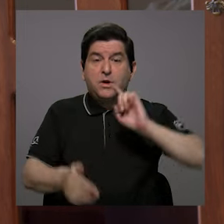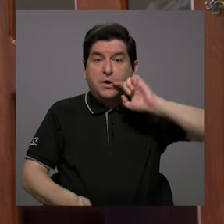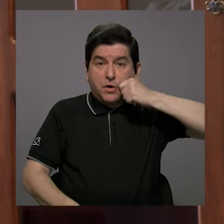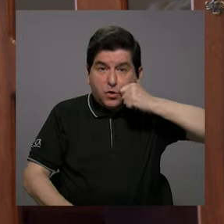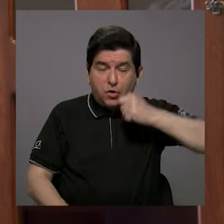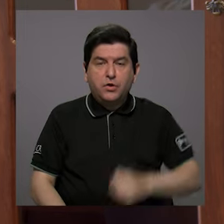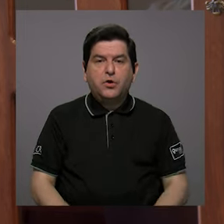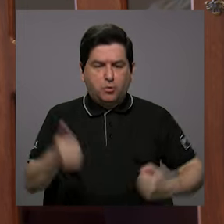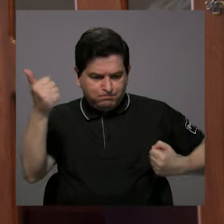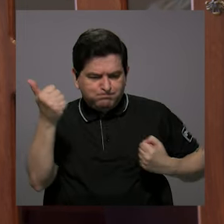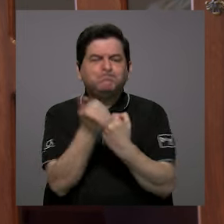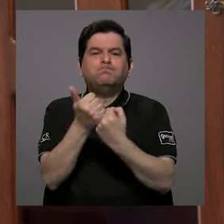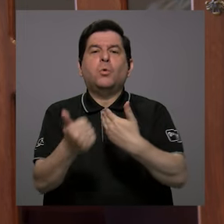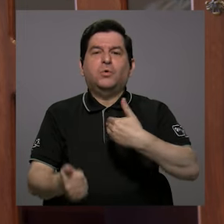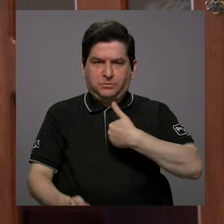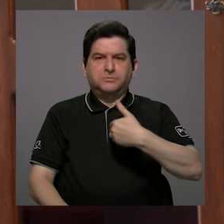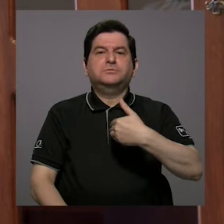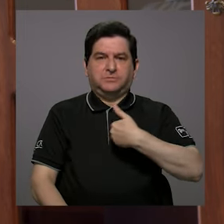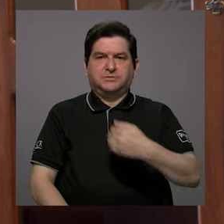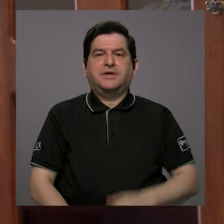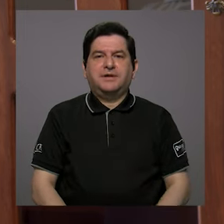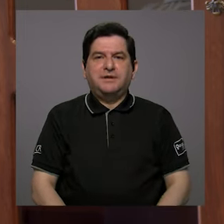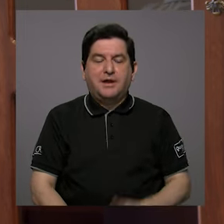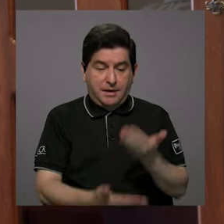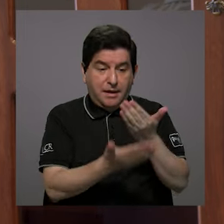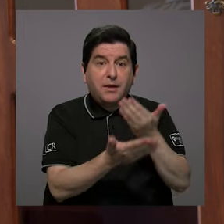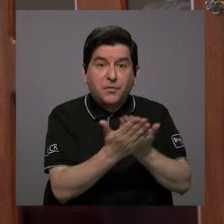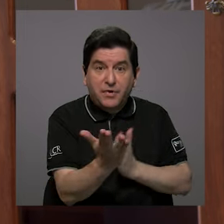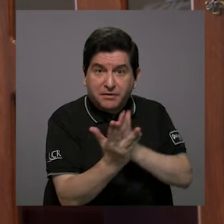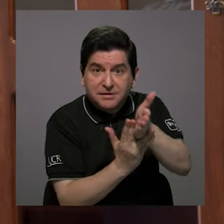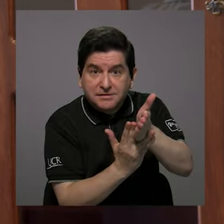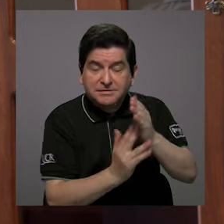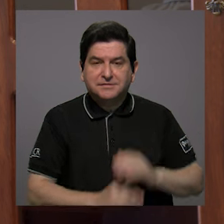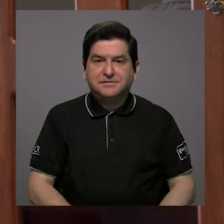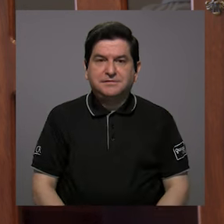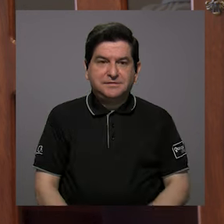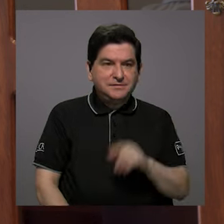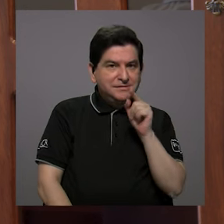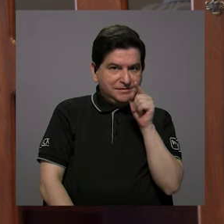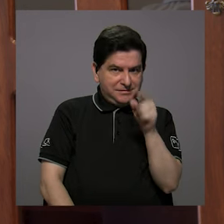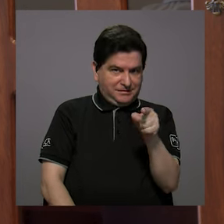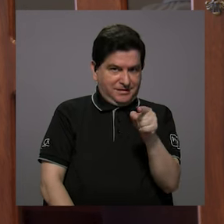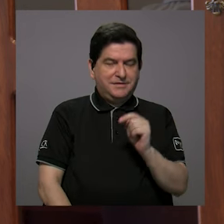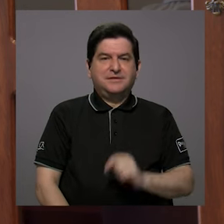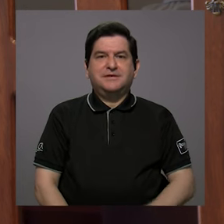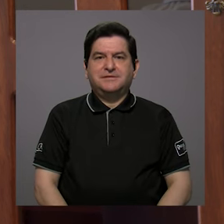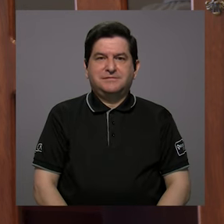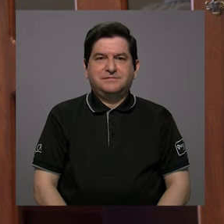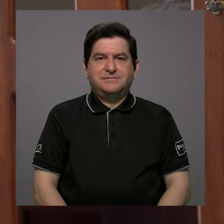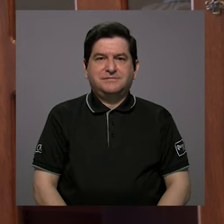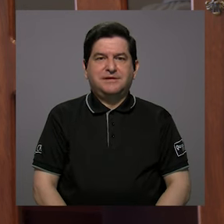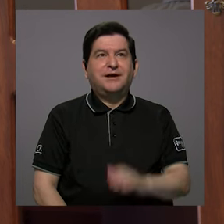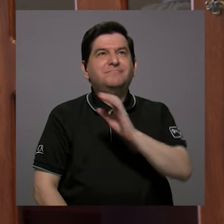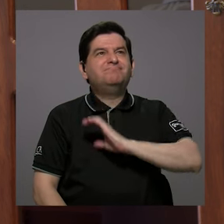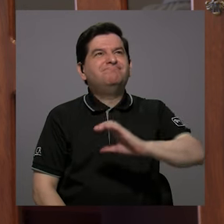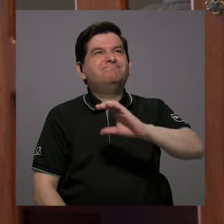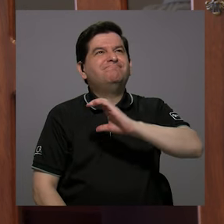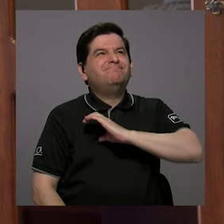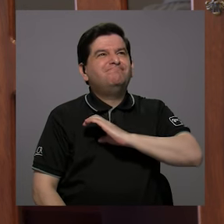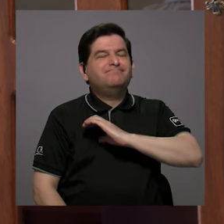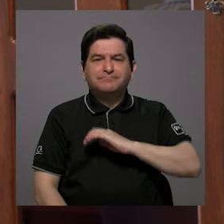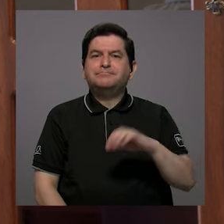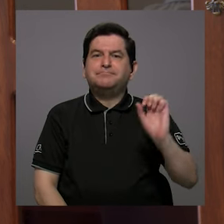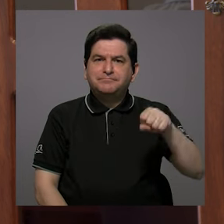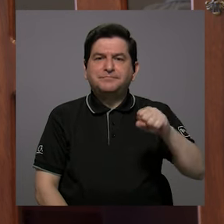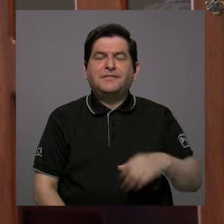esté respaldado por pruebas. Y esa característica